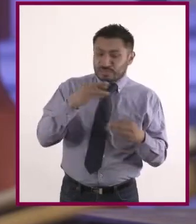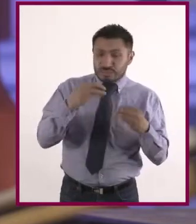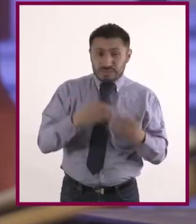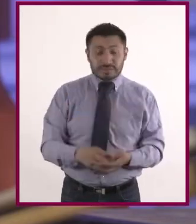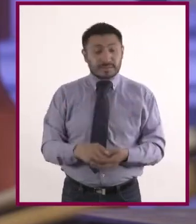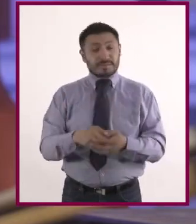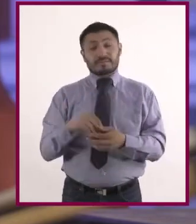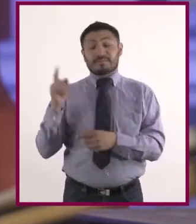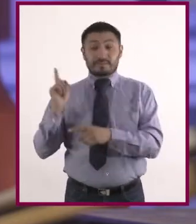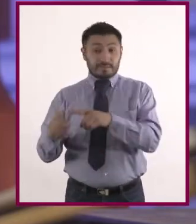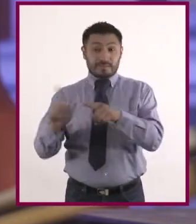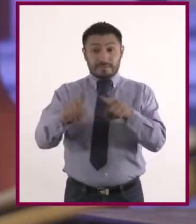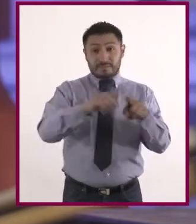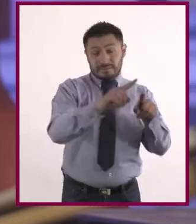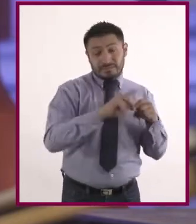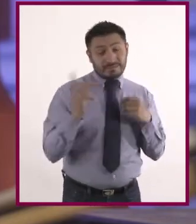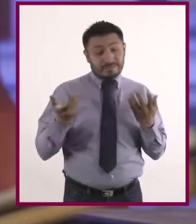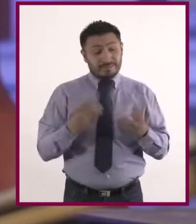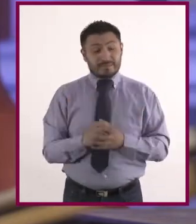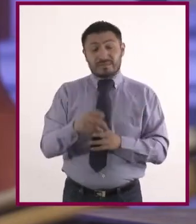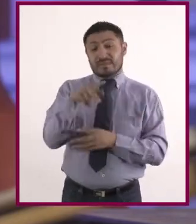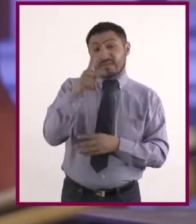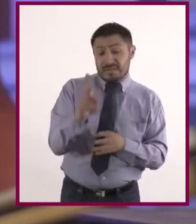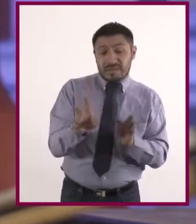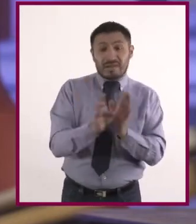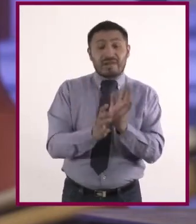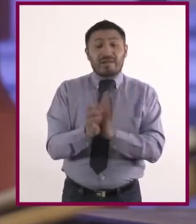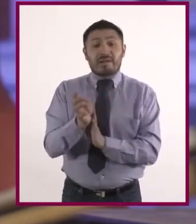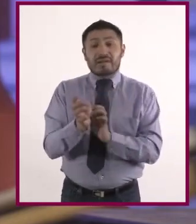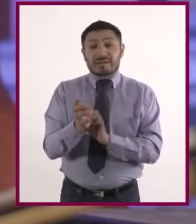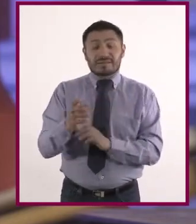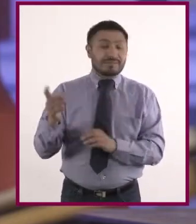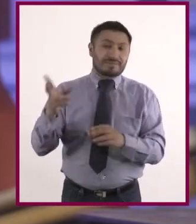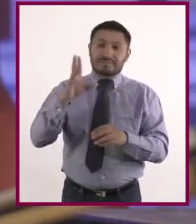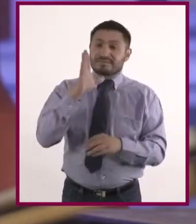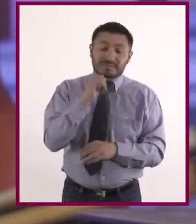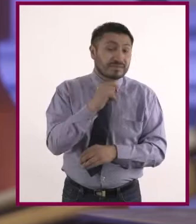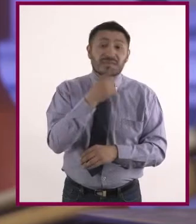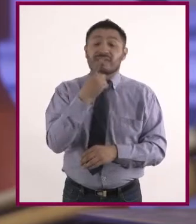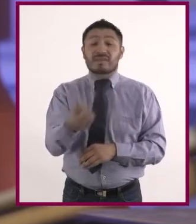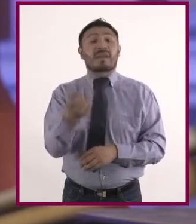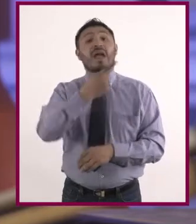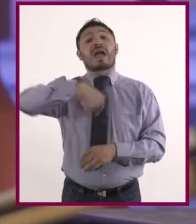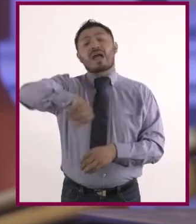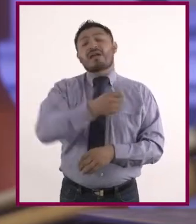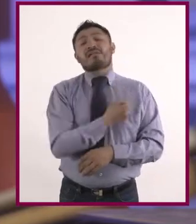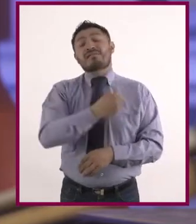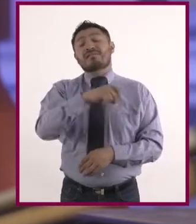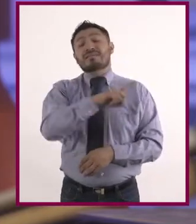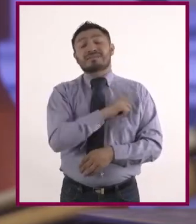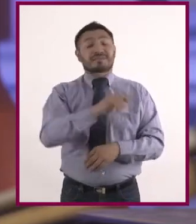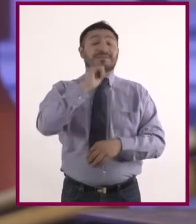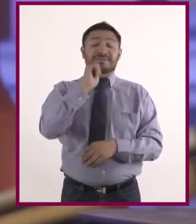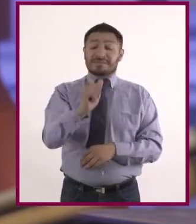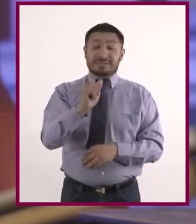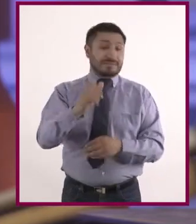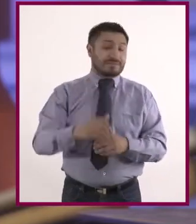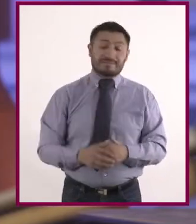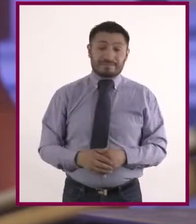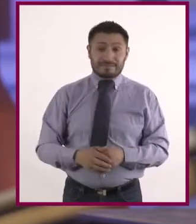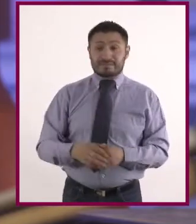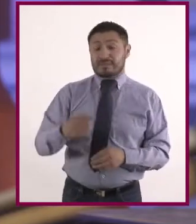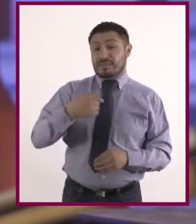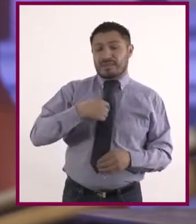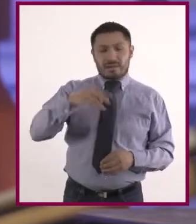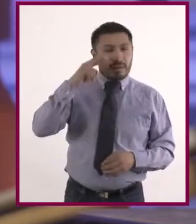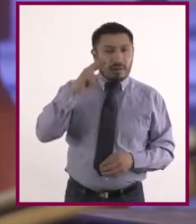carencia o por exceso, pero difícilmente se definen como sociedades sanas y sustentables. Pues lo primero en lo que pienso cuando escucho que no hay